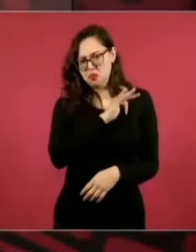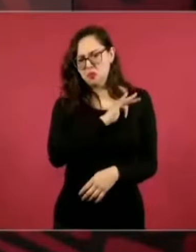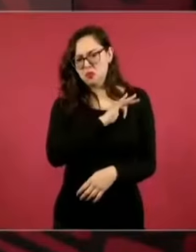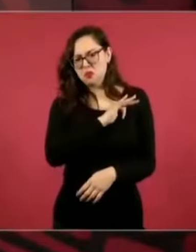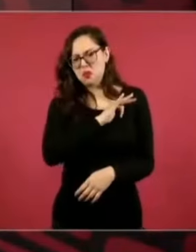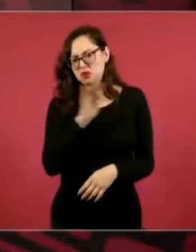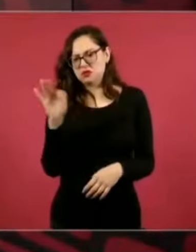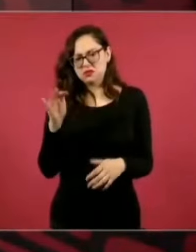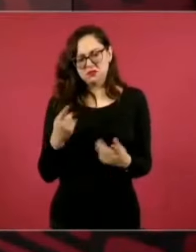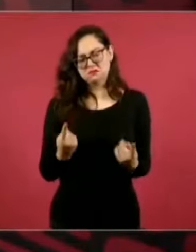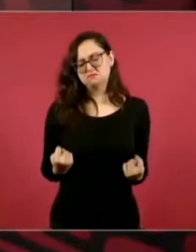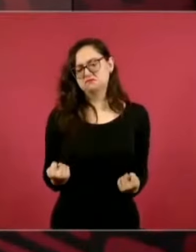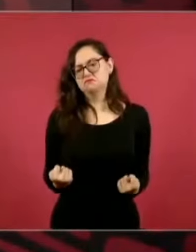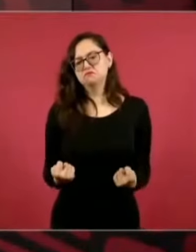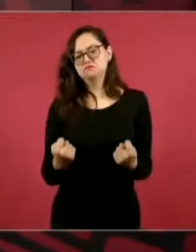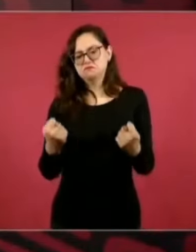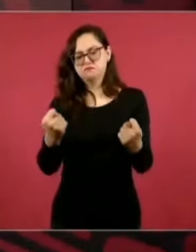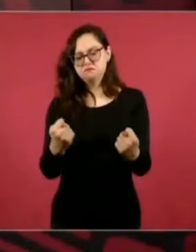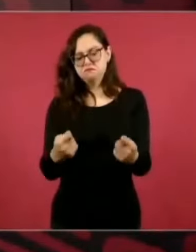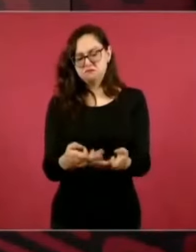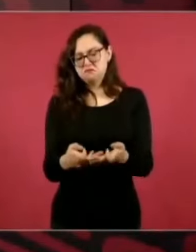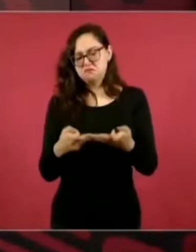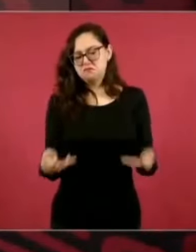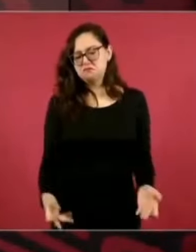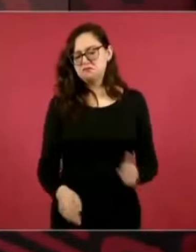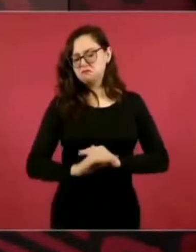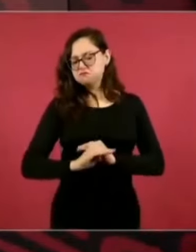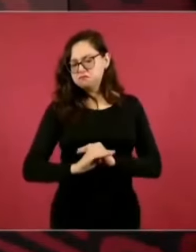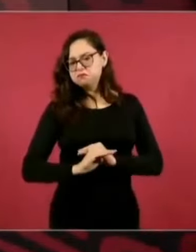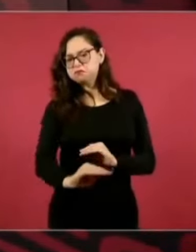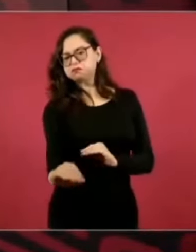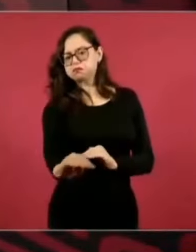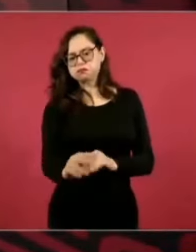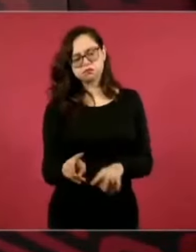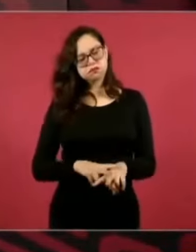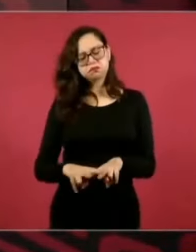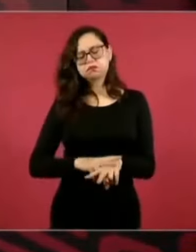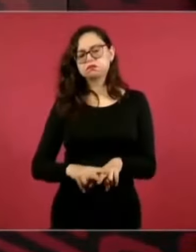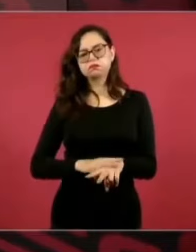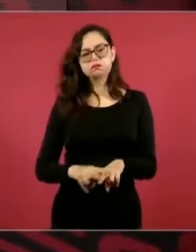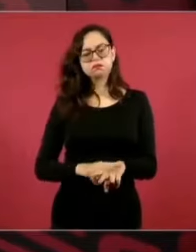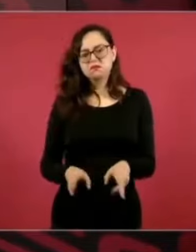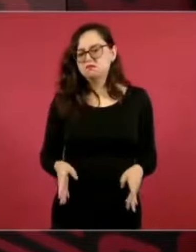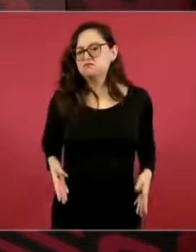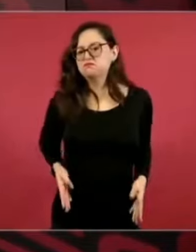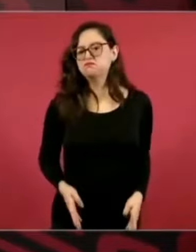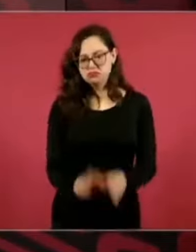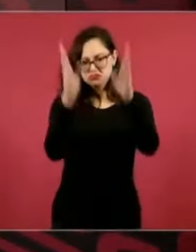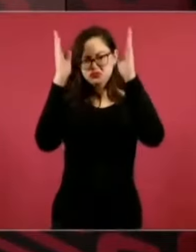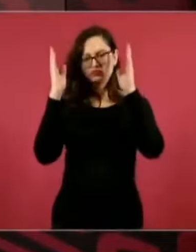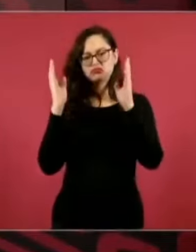el piso a ras de tierra con terraplén